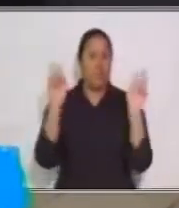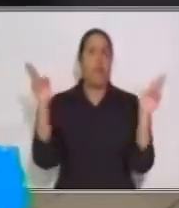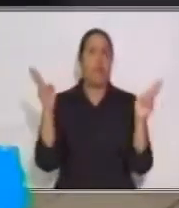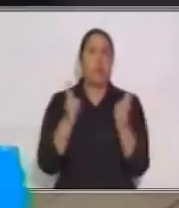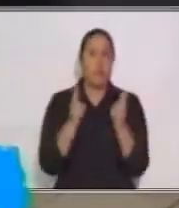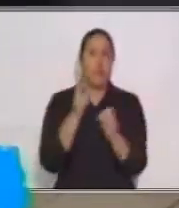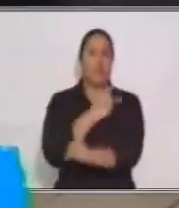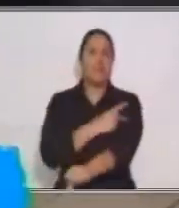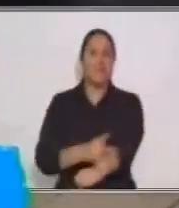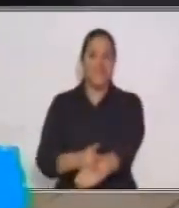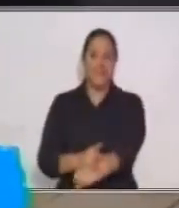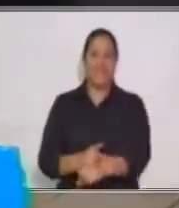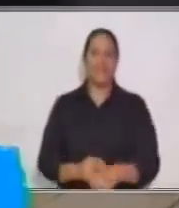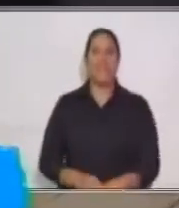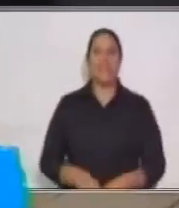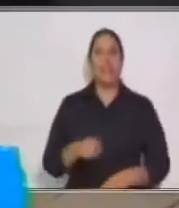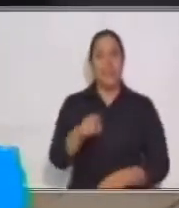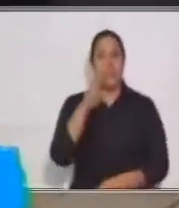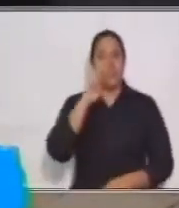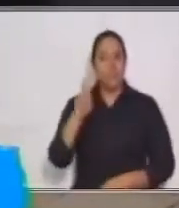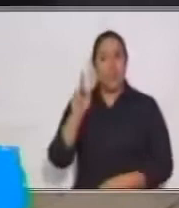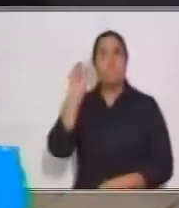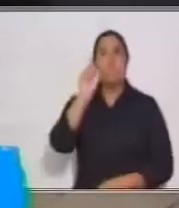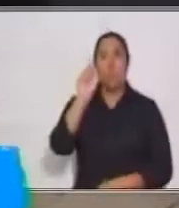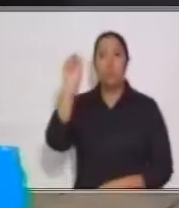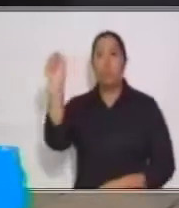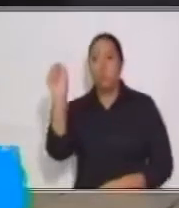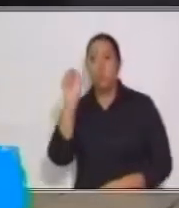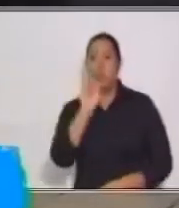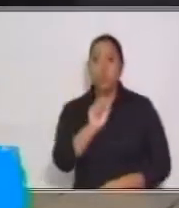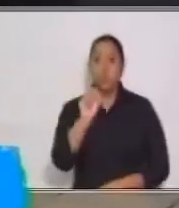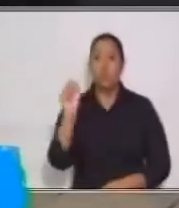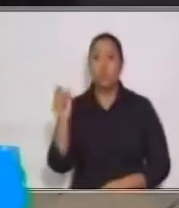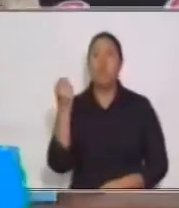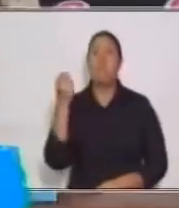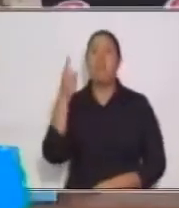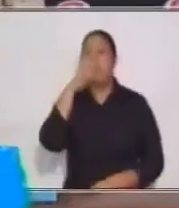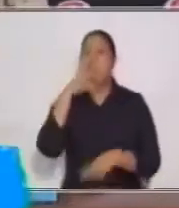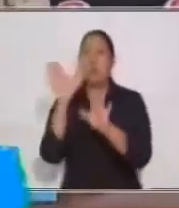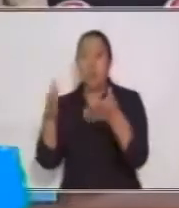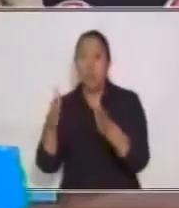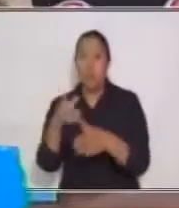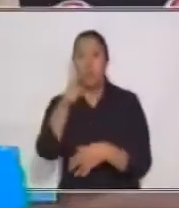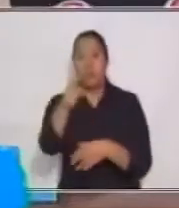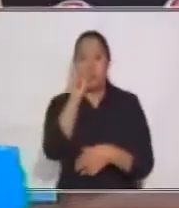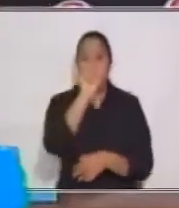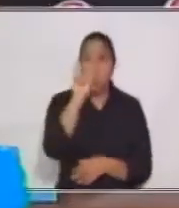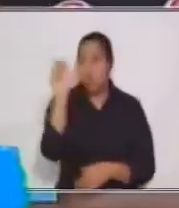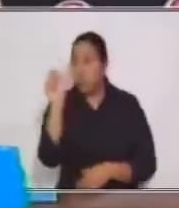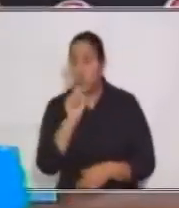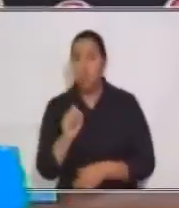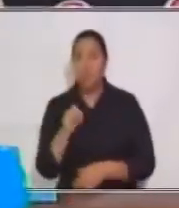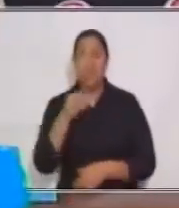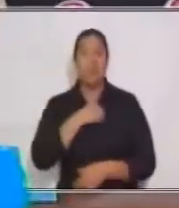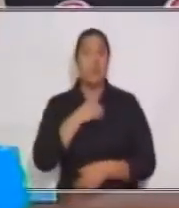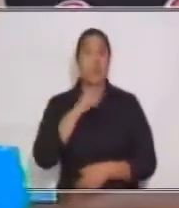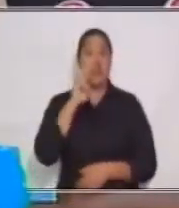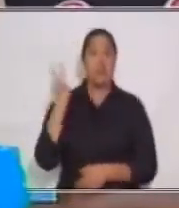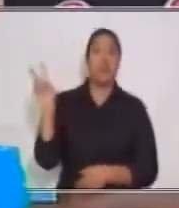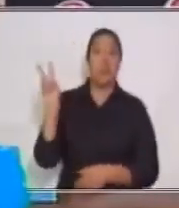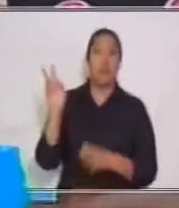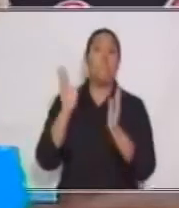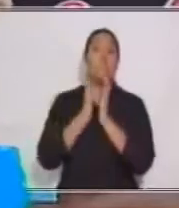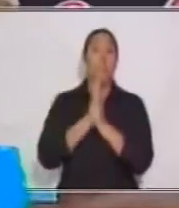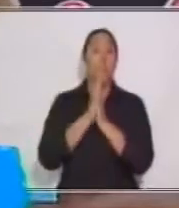¿Y qué les parece si vamos colocando los puntos en donde deben estar? ¿De acuerdo? Quiero que veamos algo muy importante.